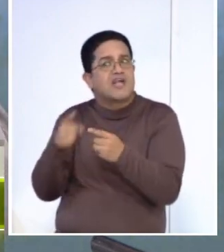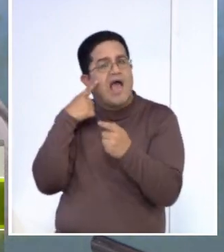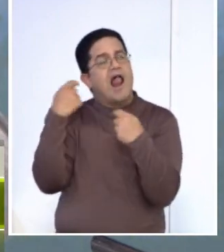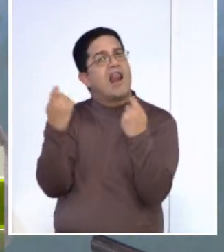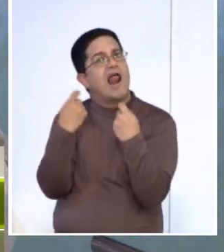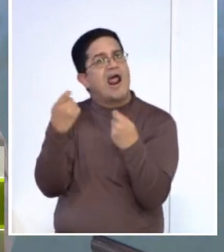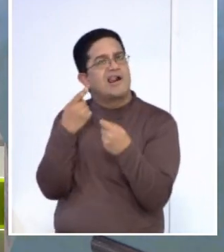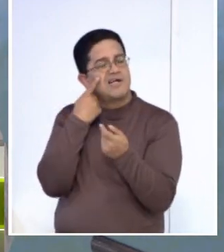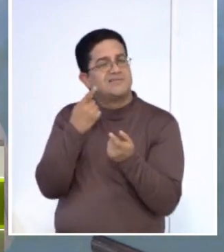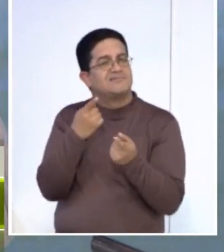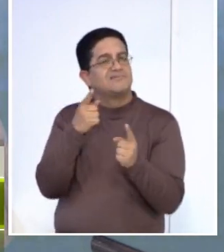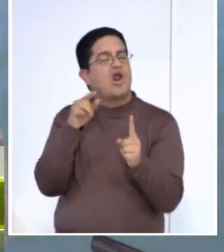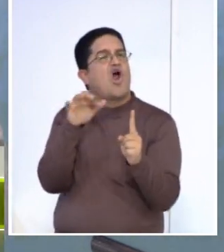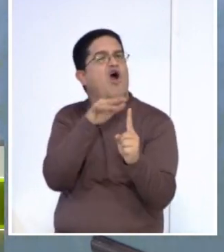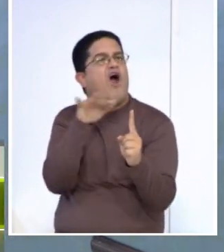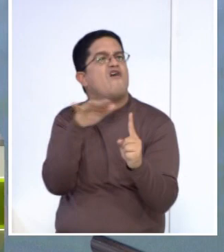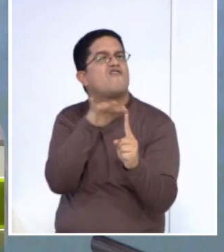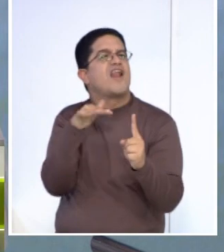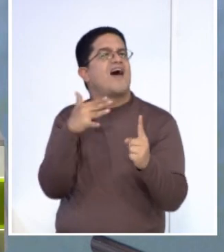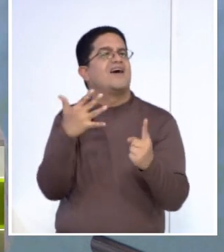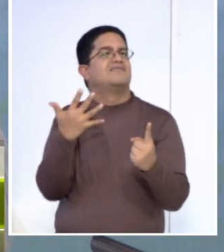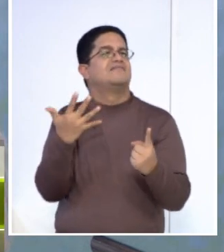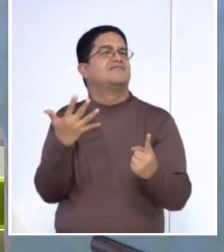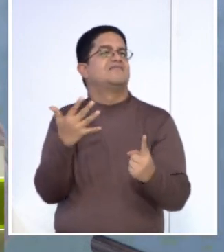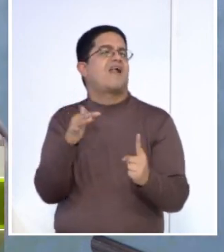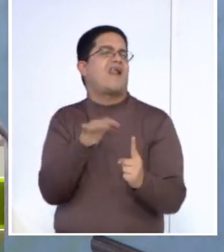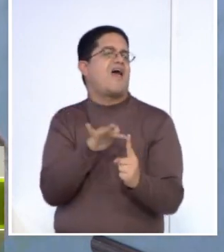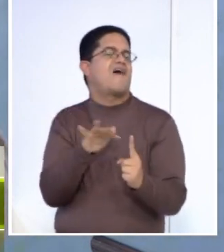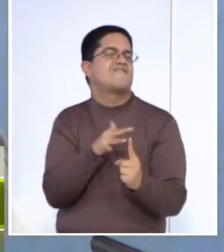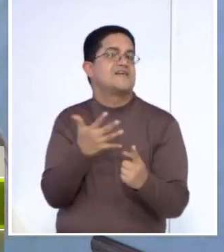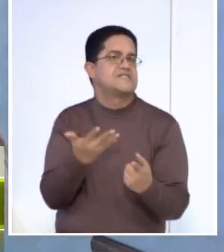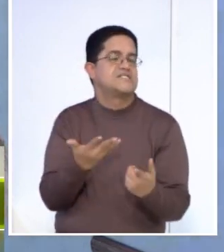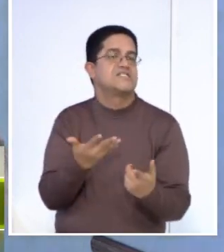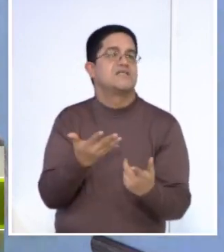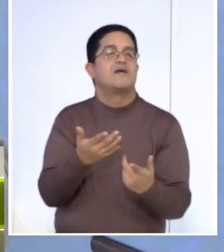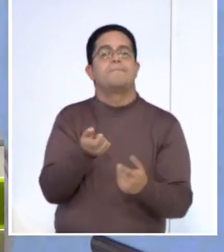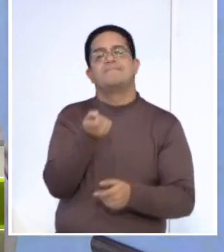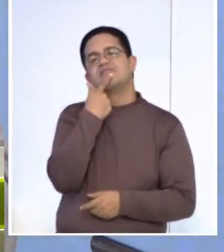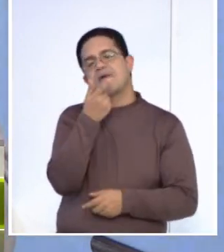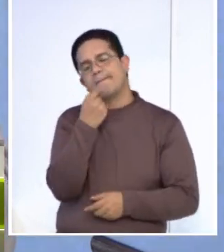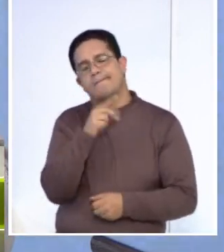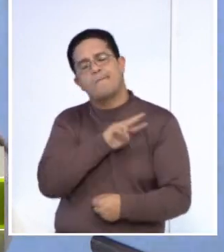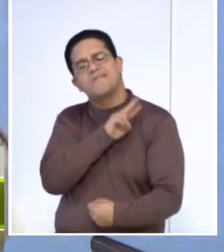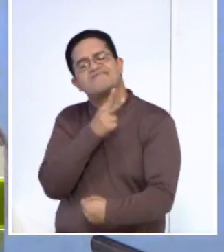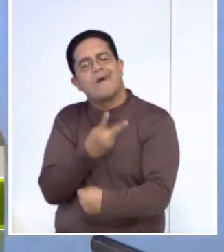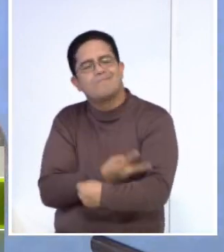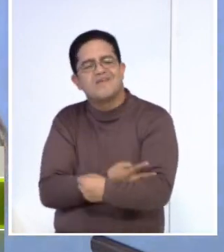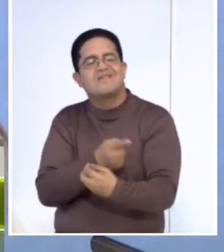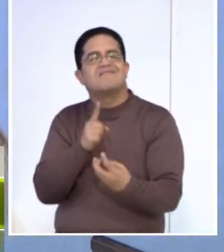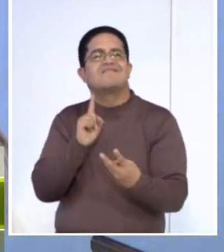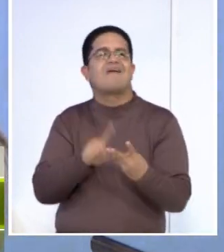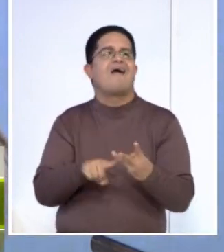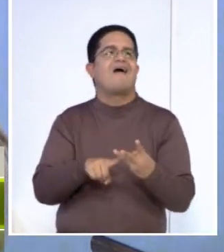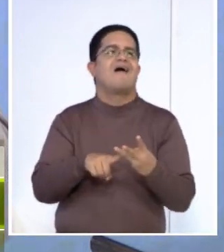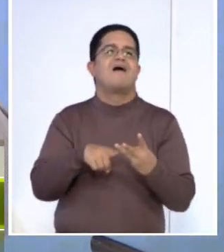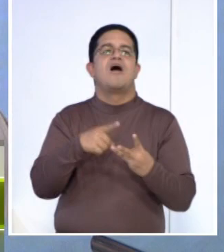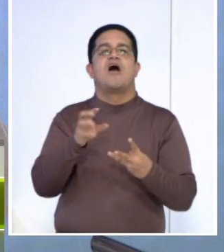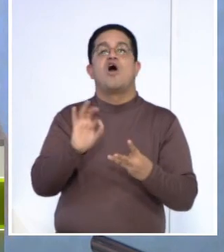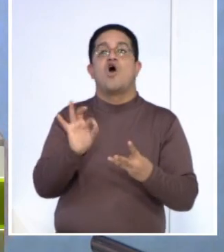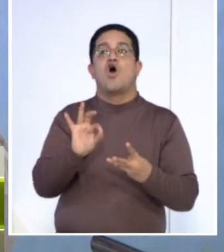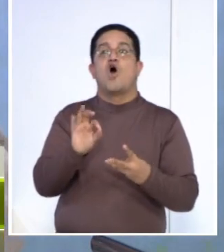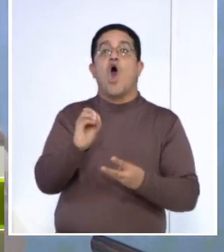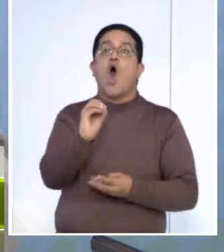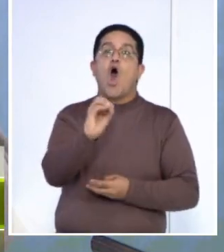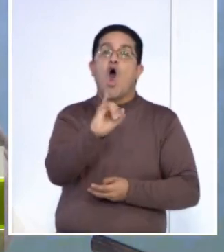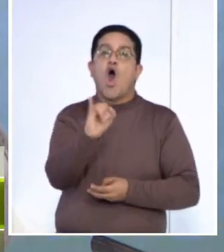o que ofrecen de manera muchas veces indiscriminada, que si vitaminas, que si cócteles, que si este ozono,